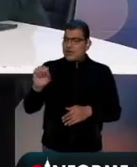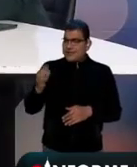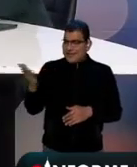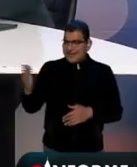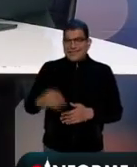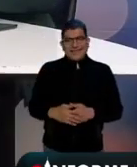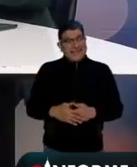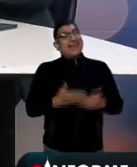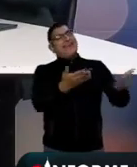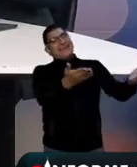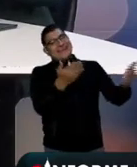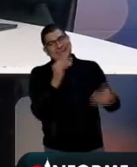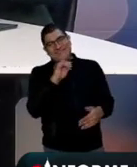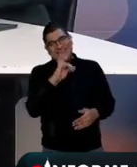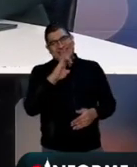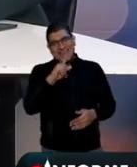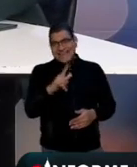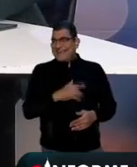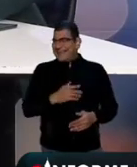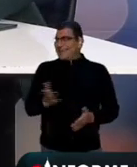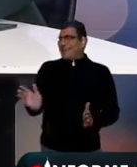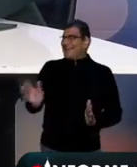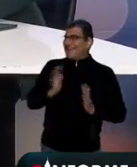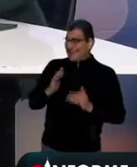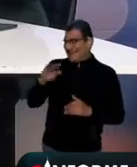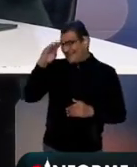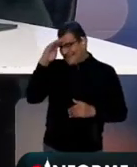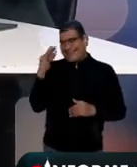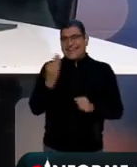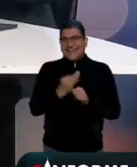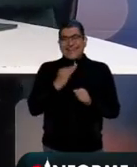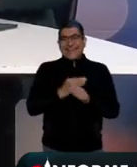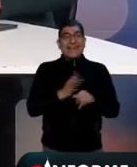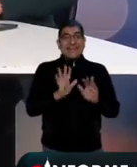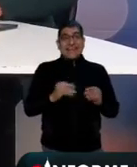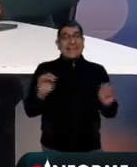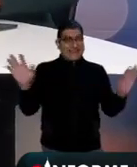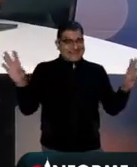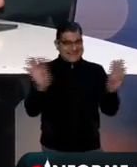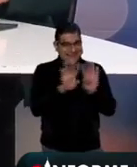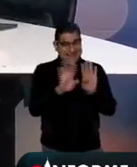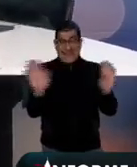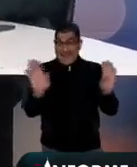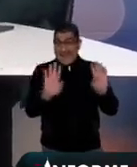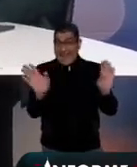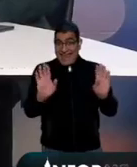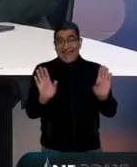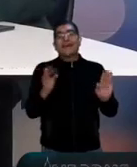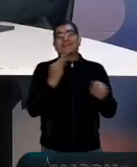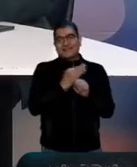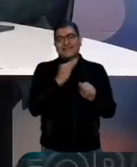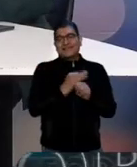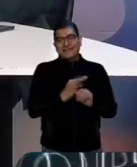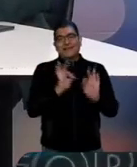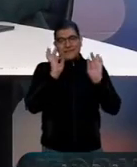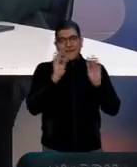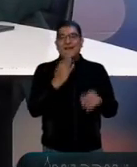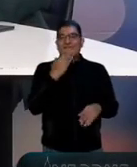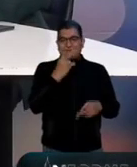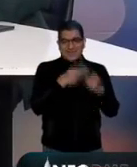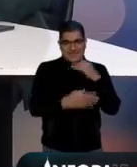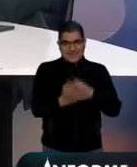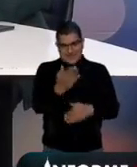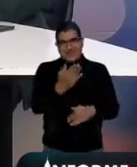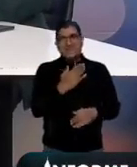¡Ay, ya está aquí Miguel! Pensé que apenas iba a caer la cortinilla, ya había caído. Miguel, iba a dar mando a emoción. Bienvenido, buenas noches.